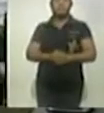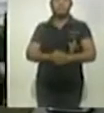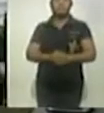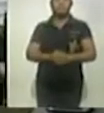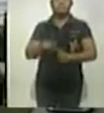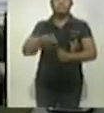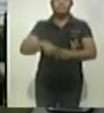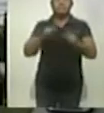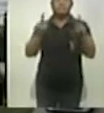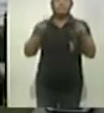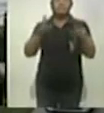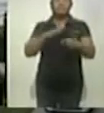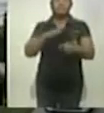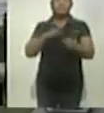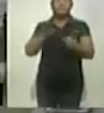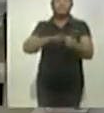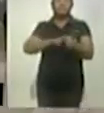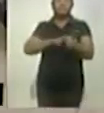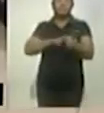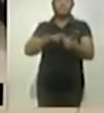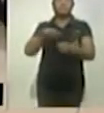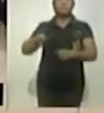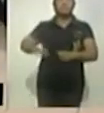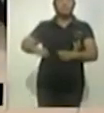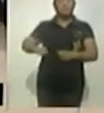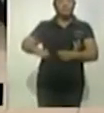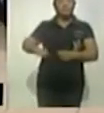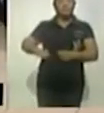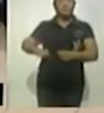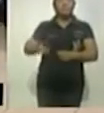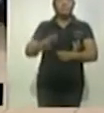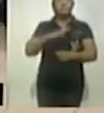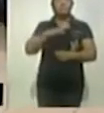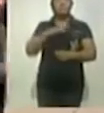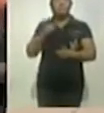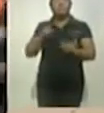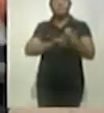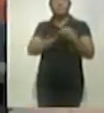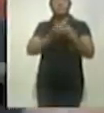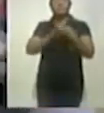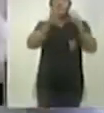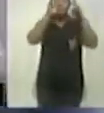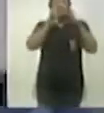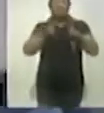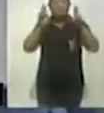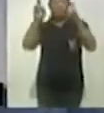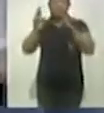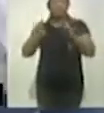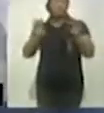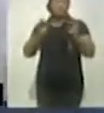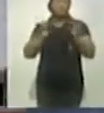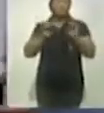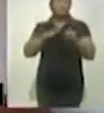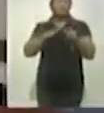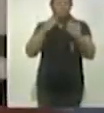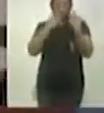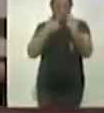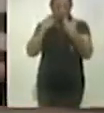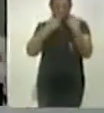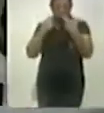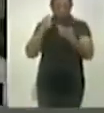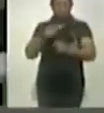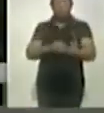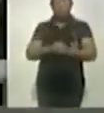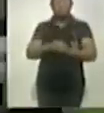Tlaxcala, la infraestructura hospitalaria de la Secretaría de Salud no registra daños, y se estableció el protocolo de revisión de la Secretaría de